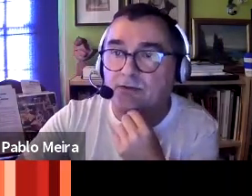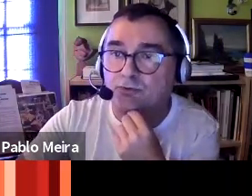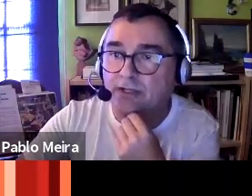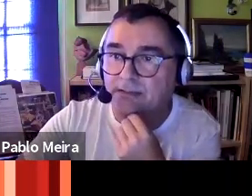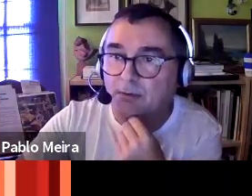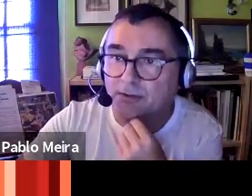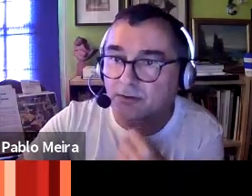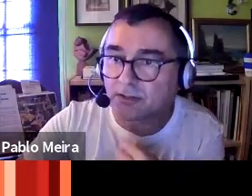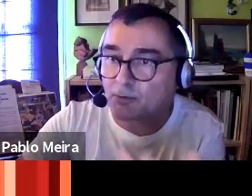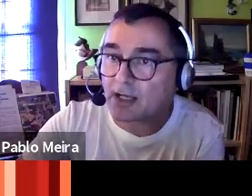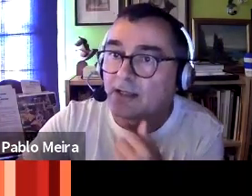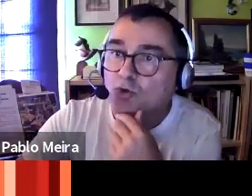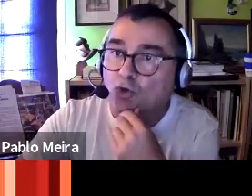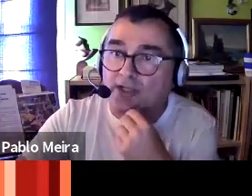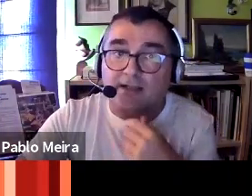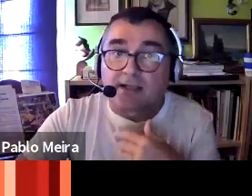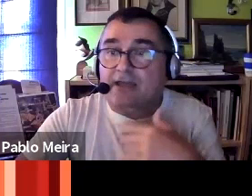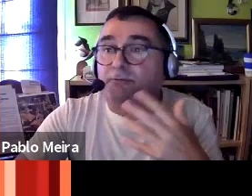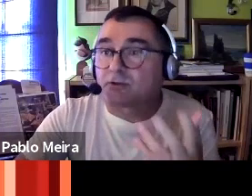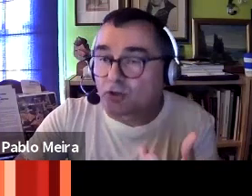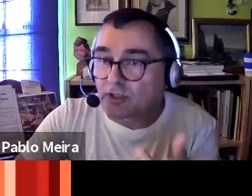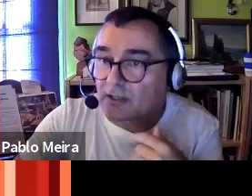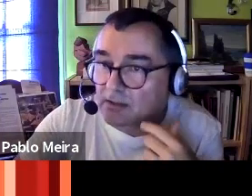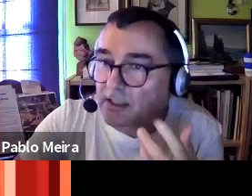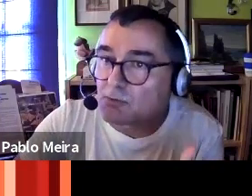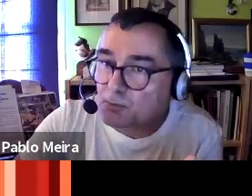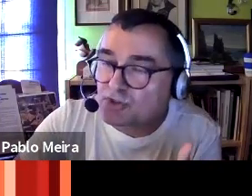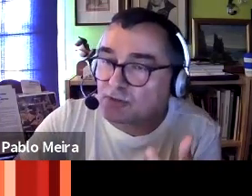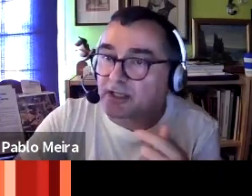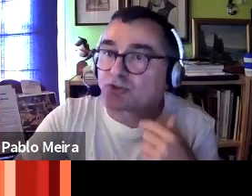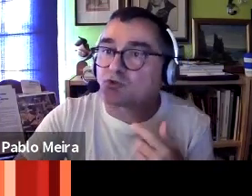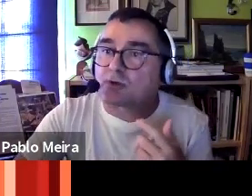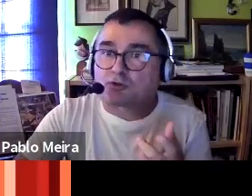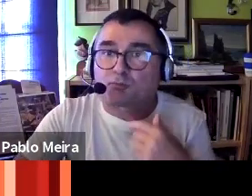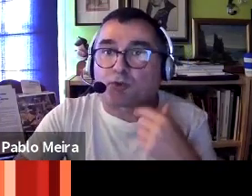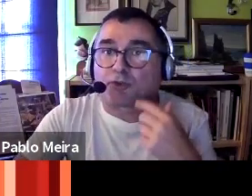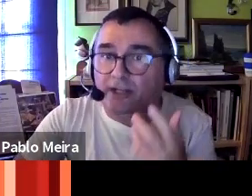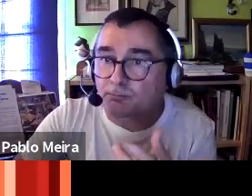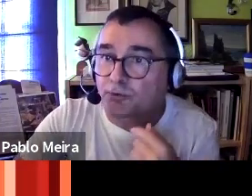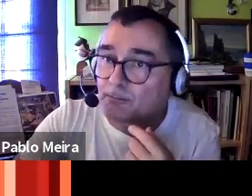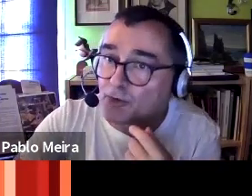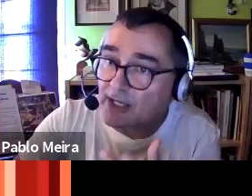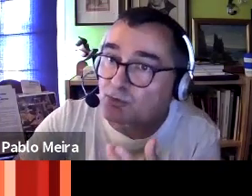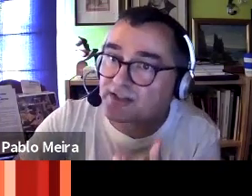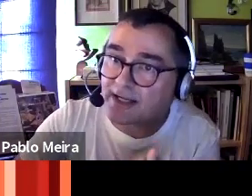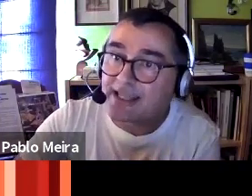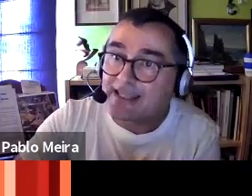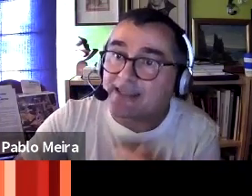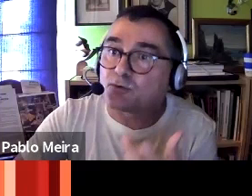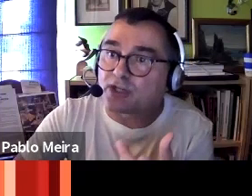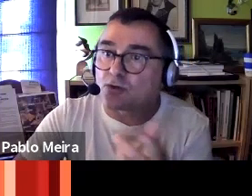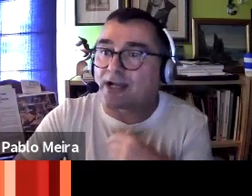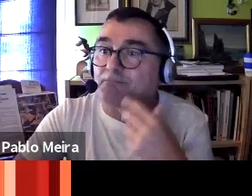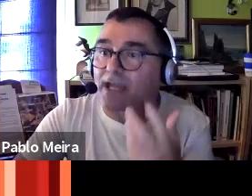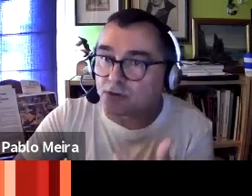América del Sur en ese momento, en la época colonial, advirtió de que era muy posible que los seres humanos podíamos estar